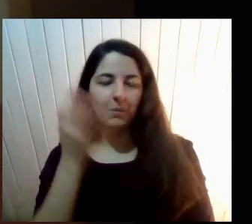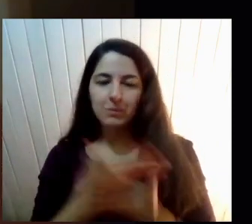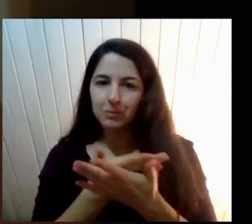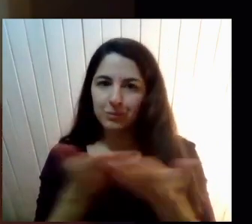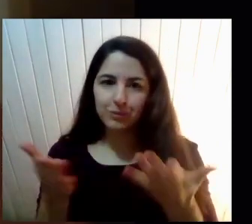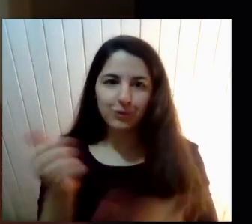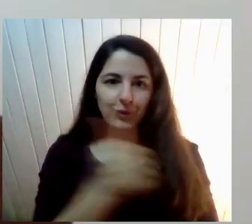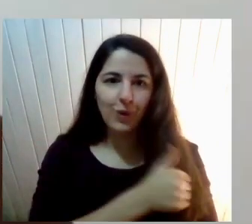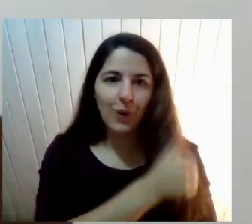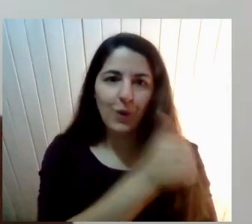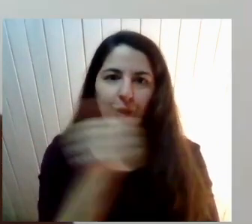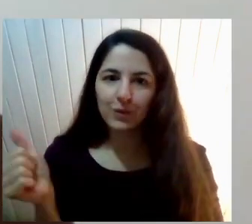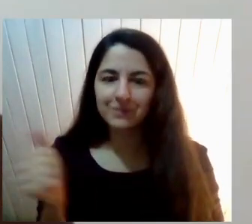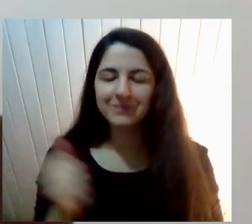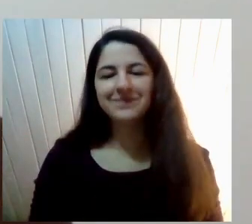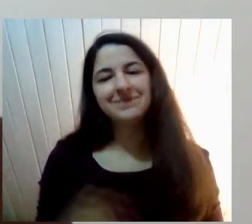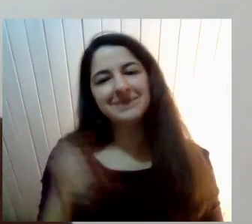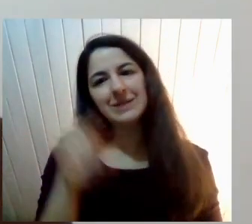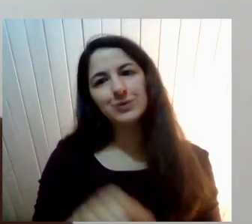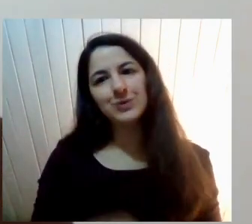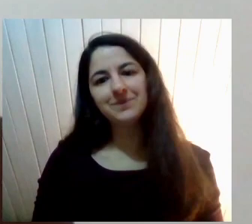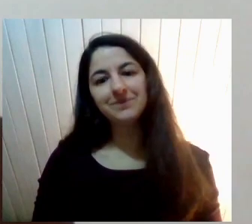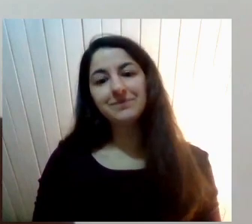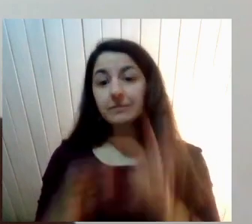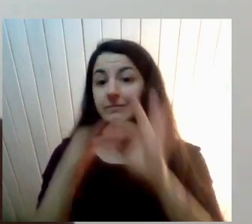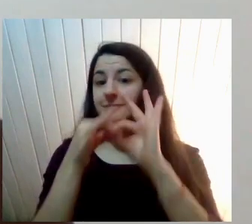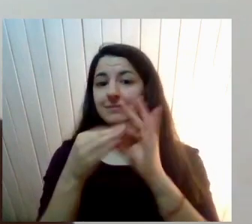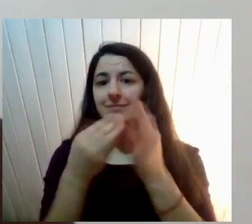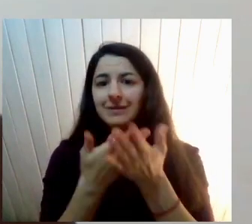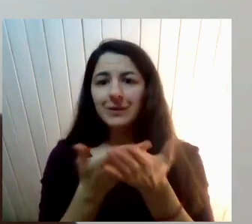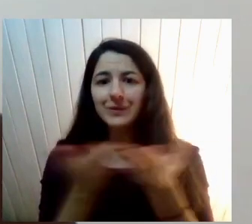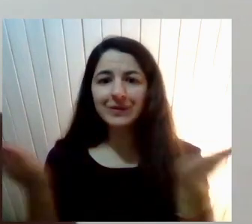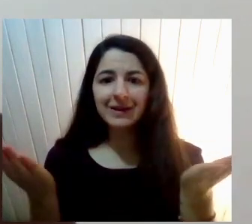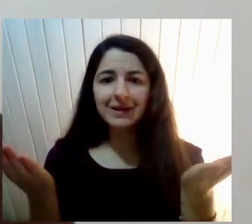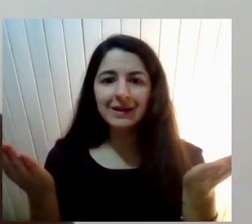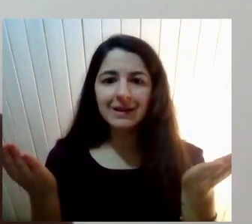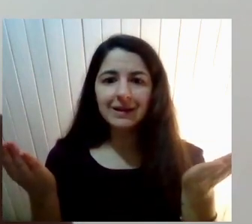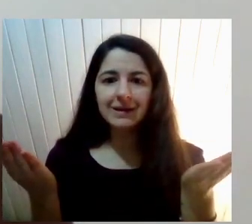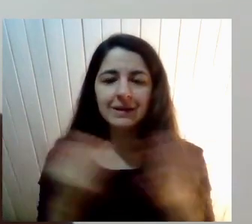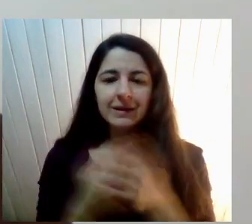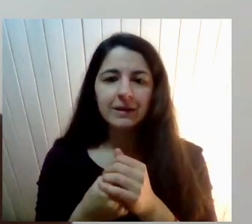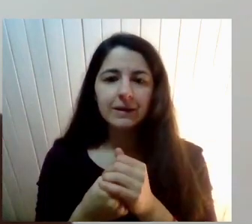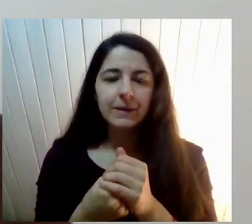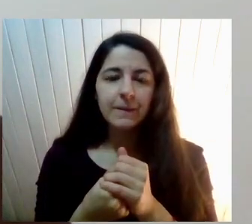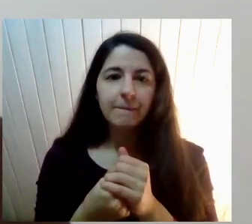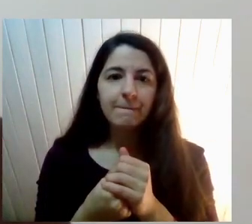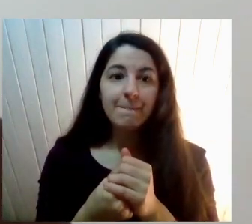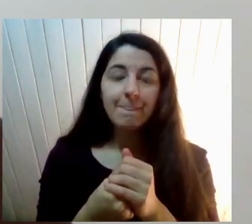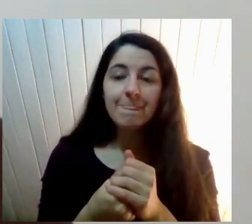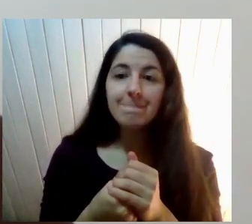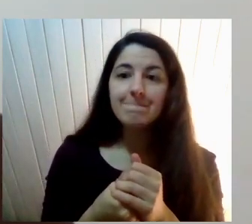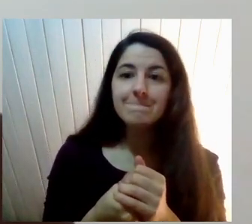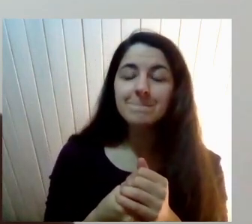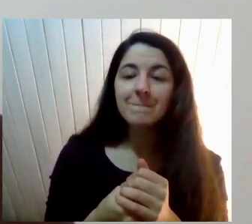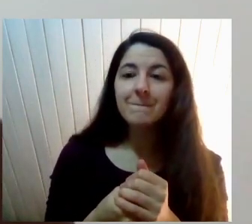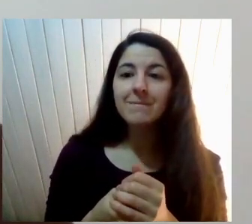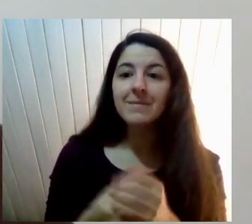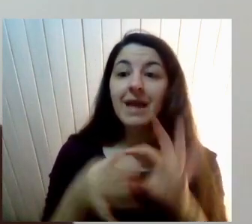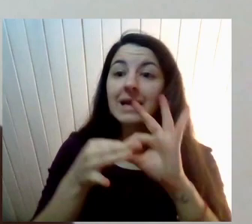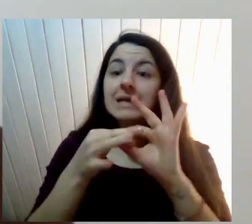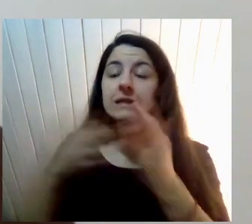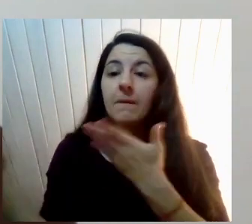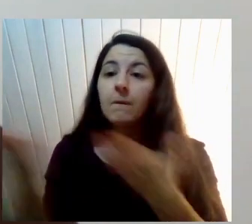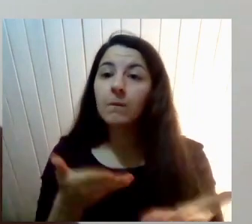Sí Gracias a ustedes A propósito también Bueno a Marcela Por invitarme Lo que decía Jerko Yo creo que En este